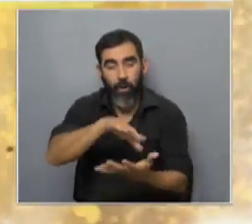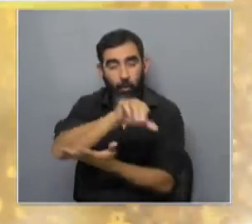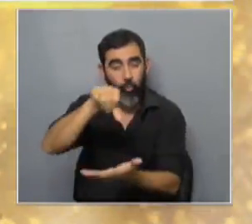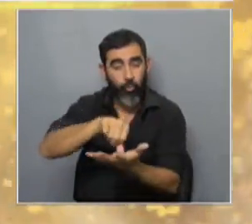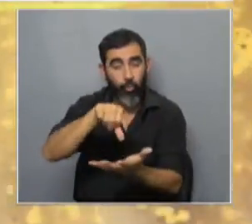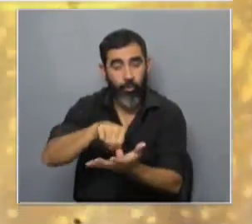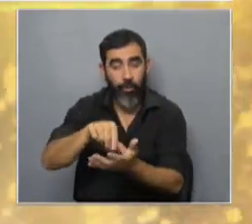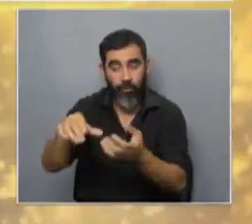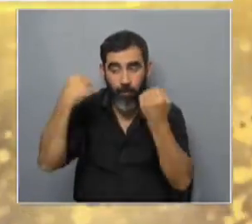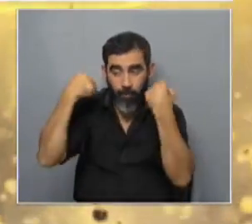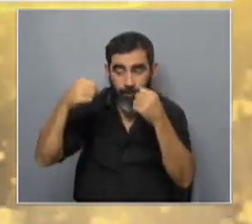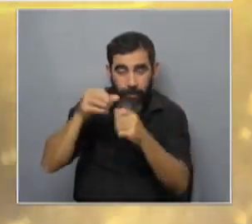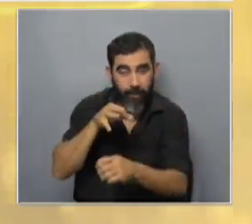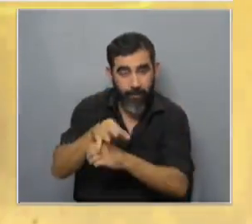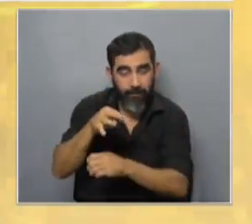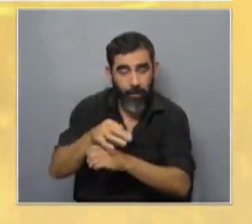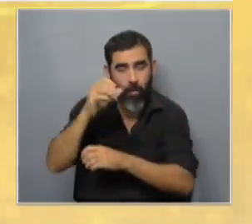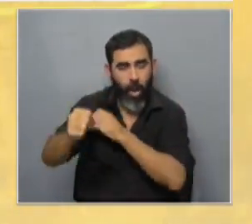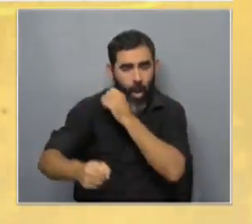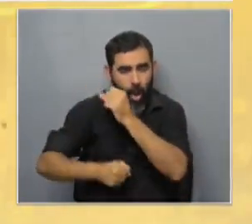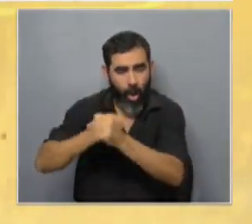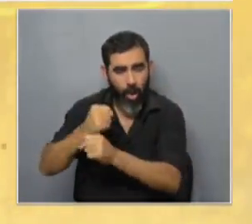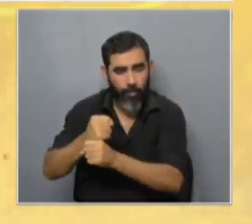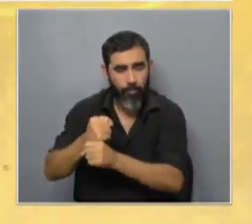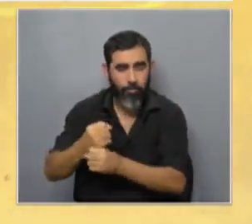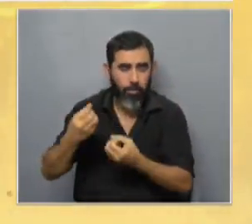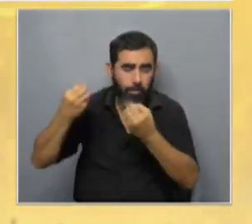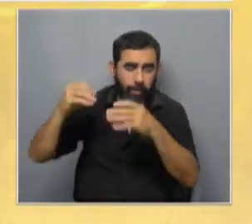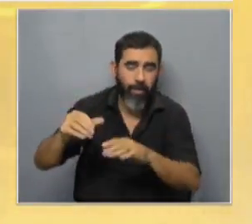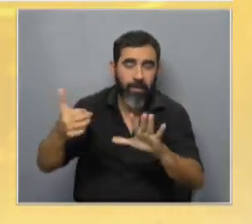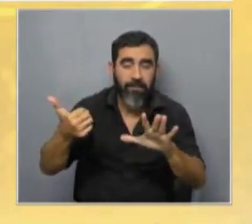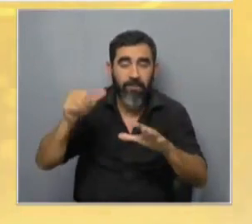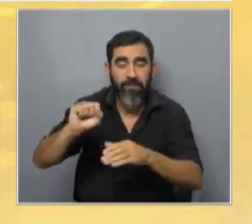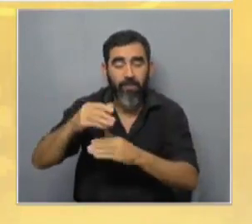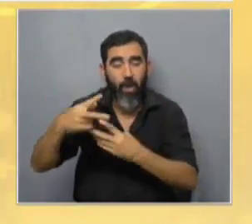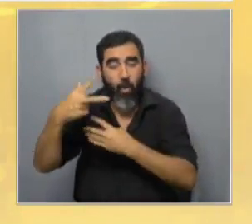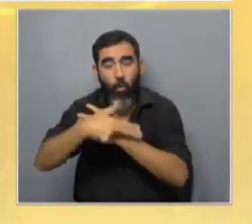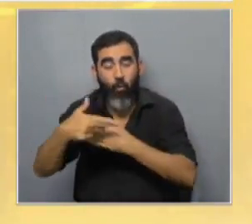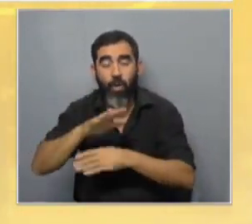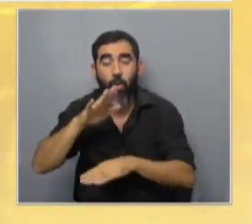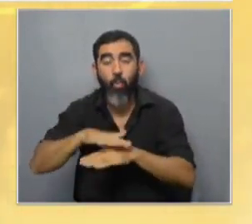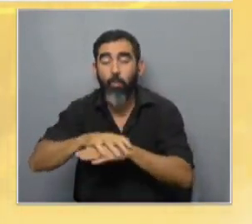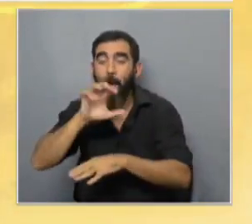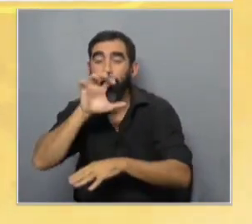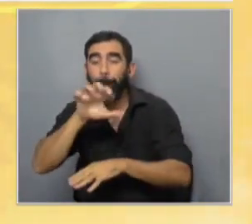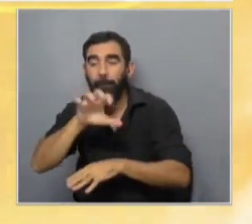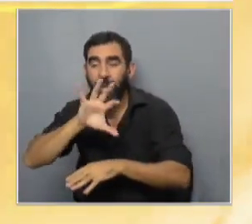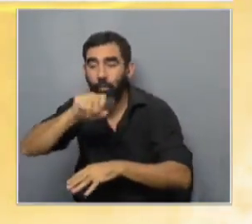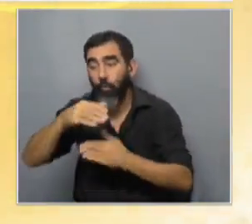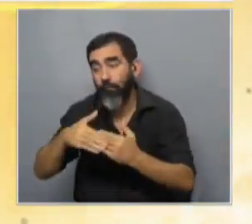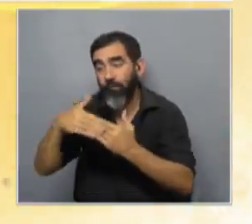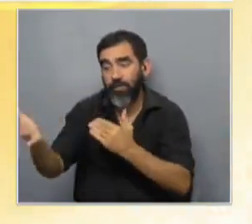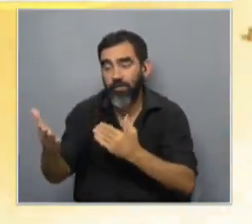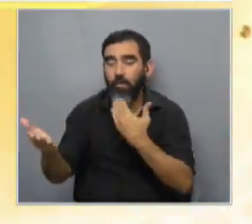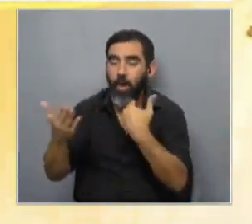estaban haciendo este entrenamiento durante años perdían 60 ovejas justamente por ataques de perros de vecinos lo que suponía